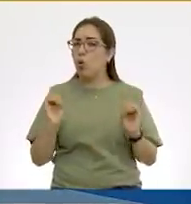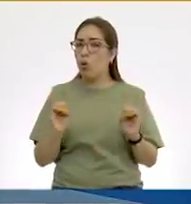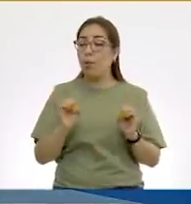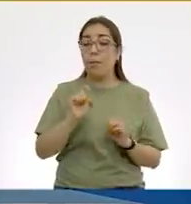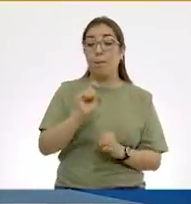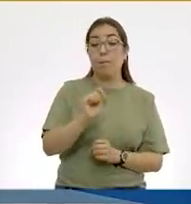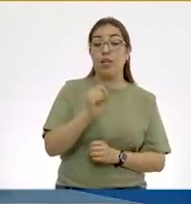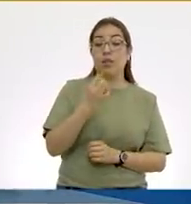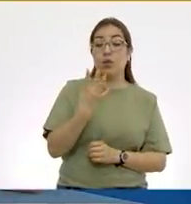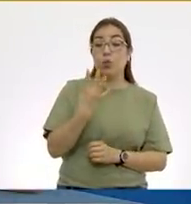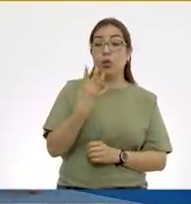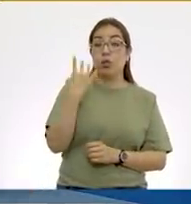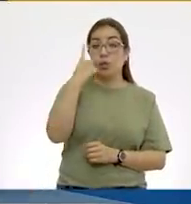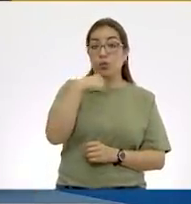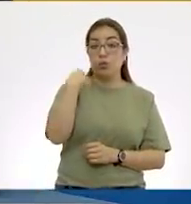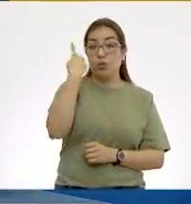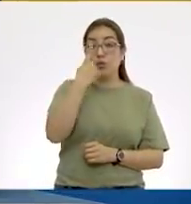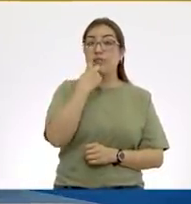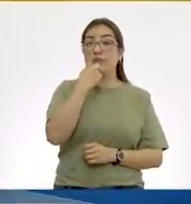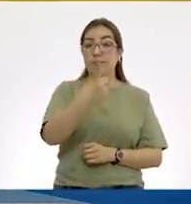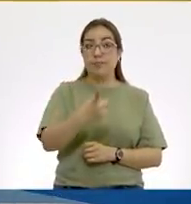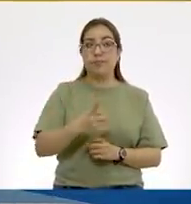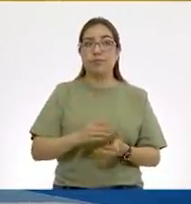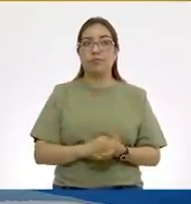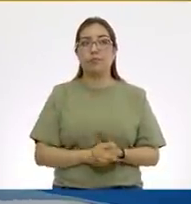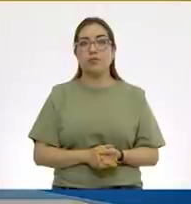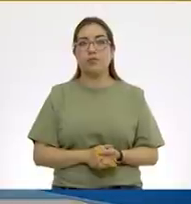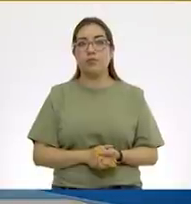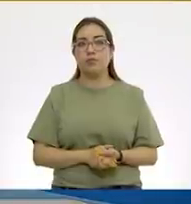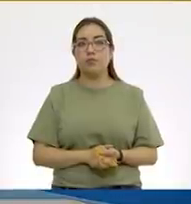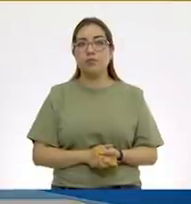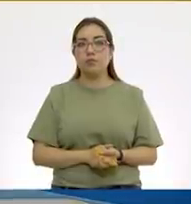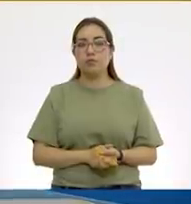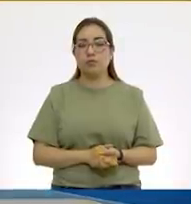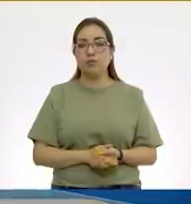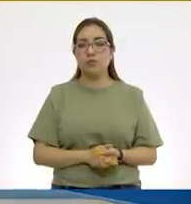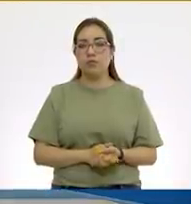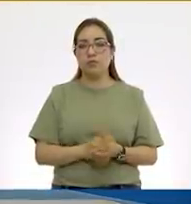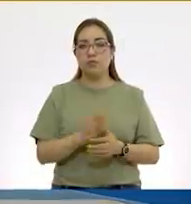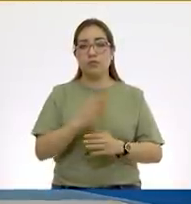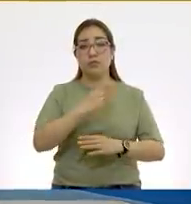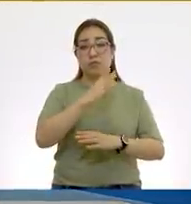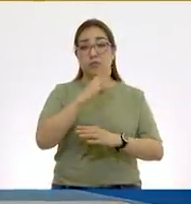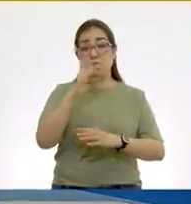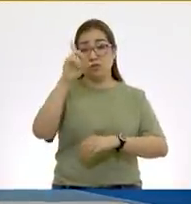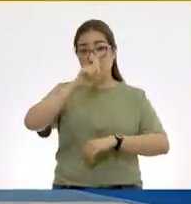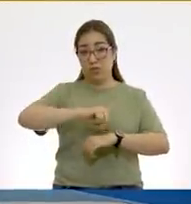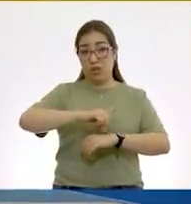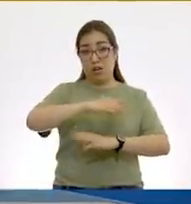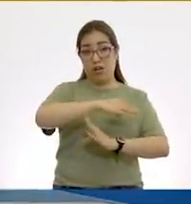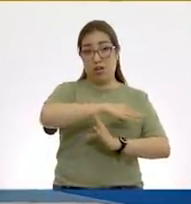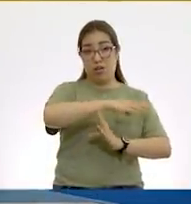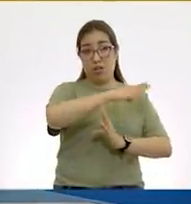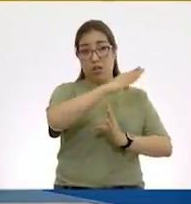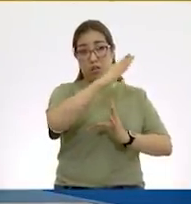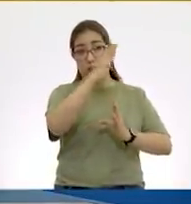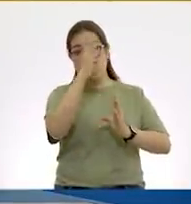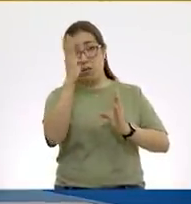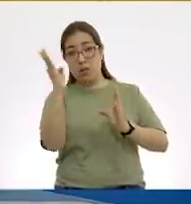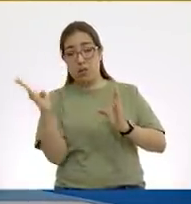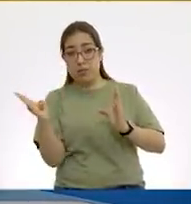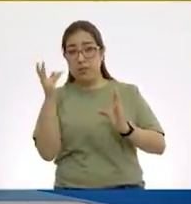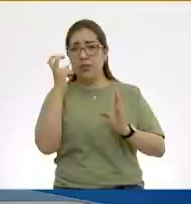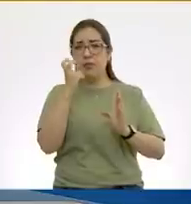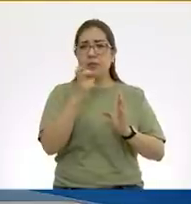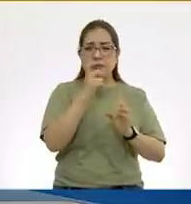24 horas, en donde lo que vamos a leer ahí son todas las horas del día, y ahí vamos a poder determinar